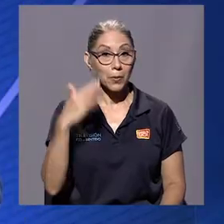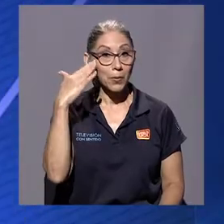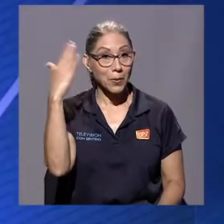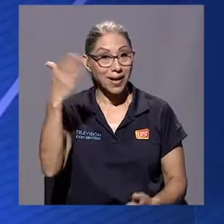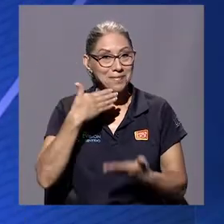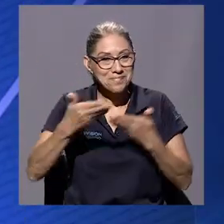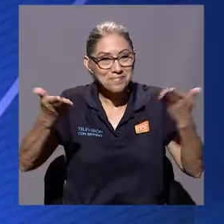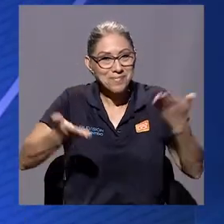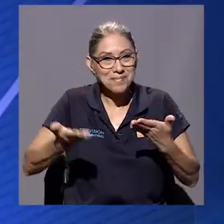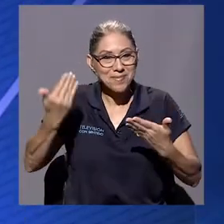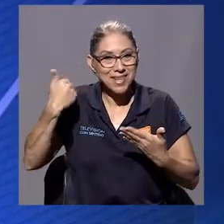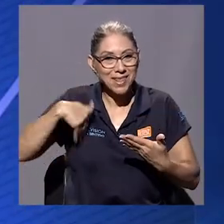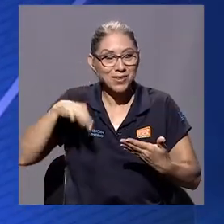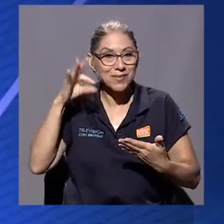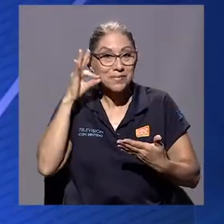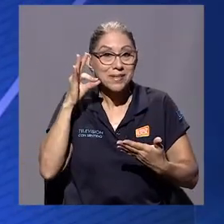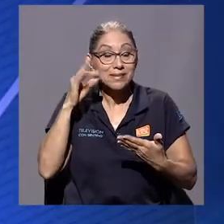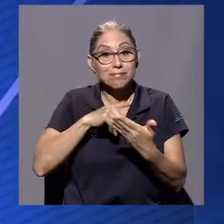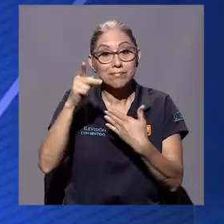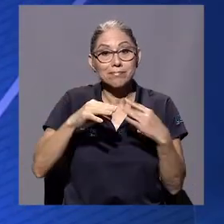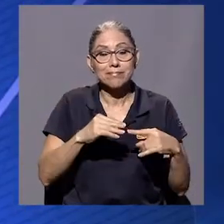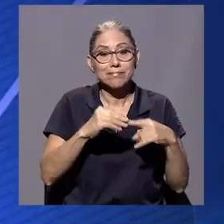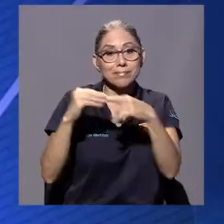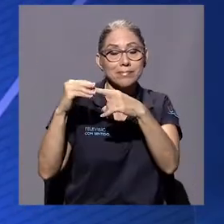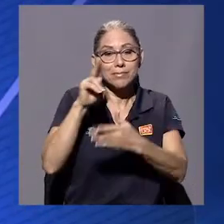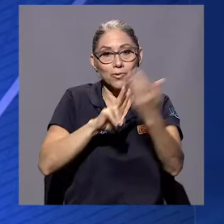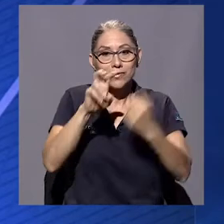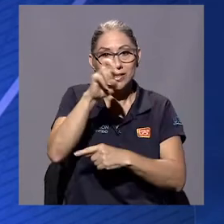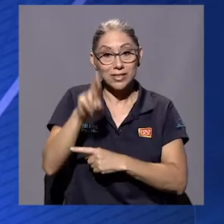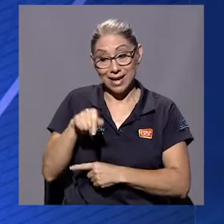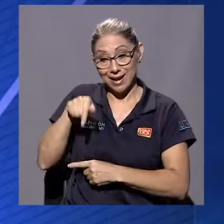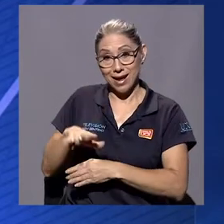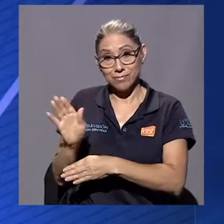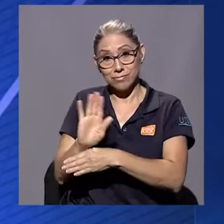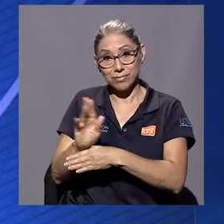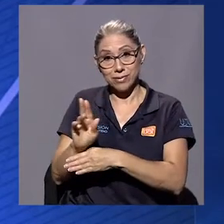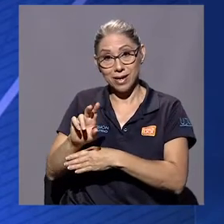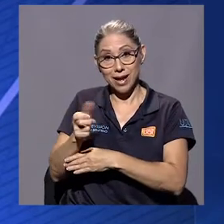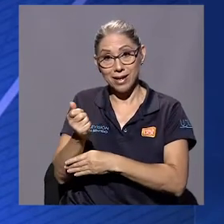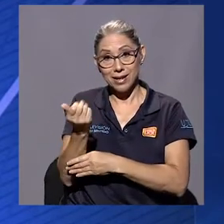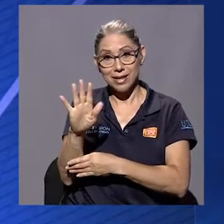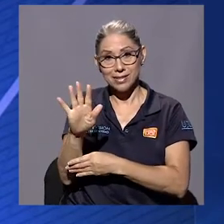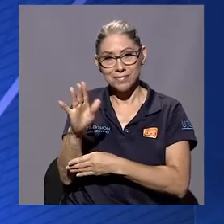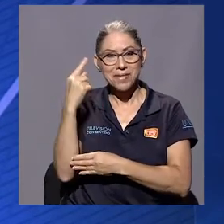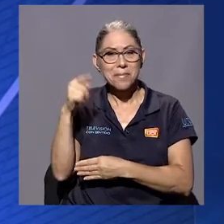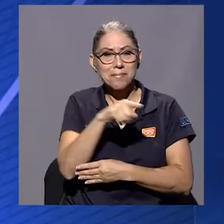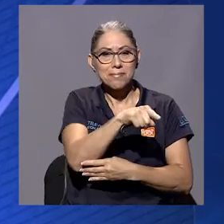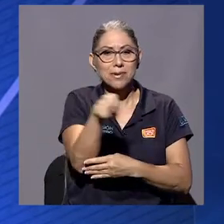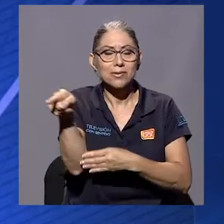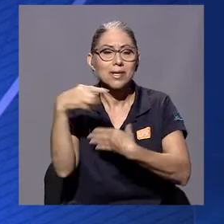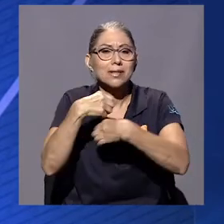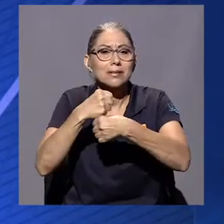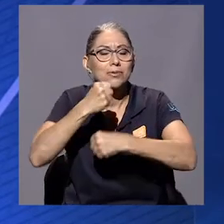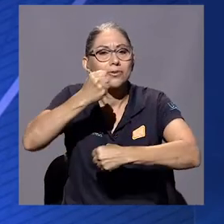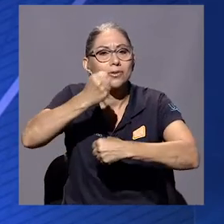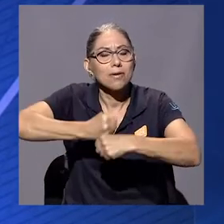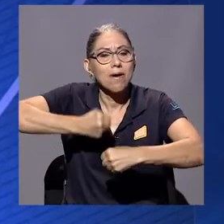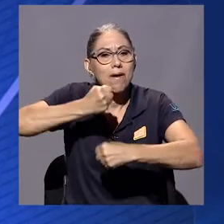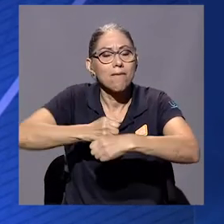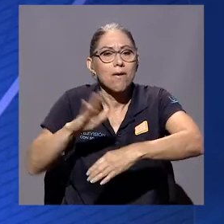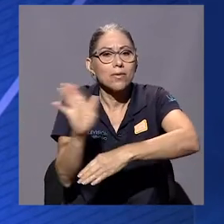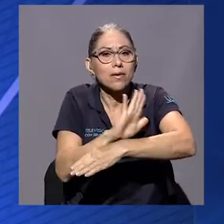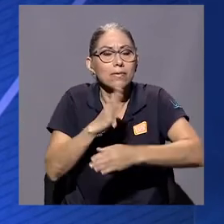Hola, bienvenidos y bienvenidas a especiales Universidad de Costa Rica, acá en Canal 15, donde hacemos para ustedes una televisión de servicio